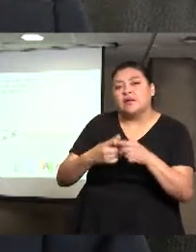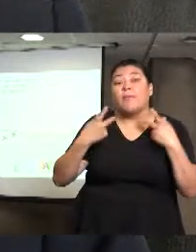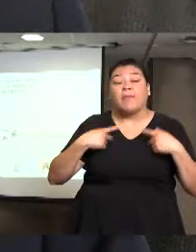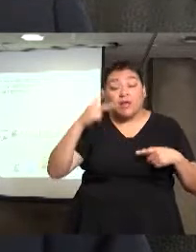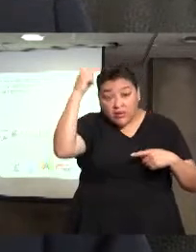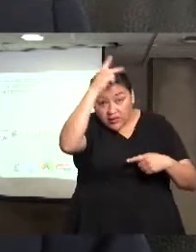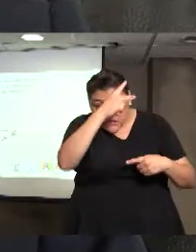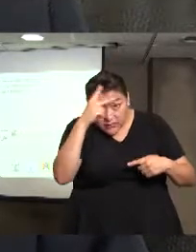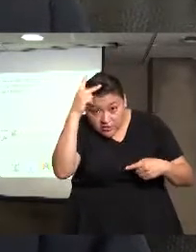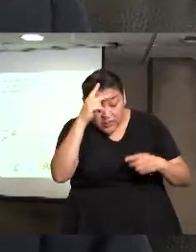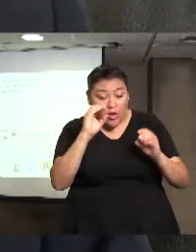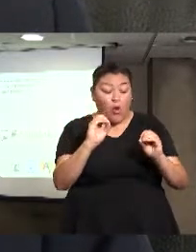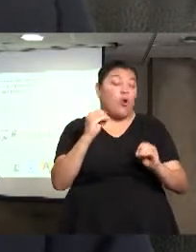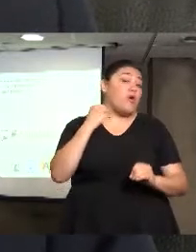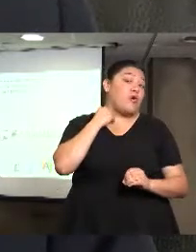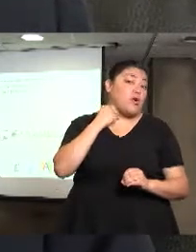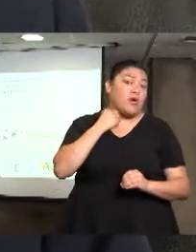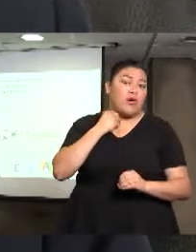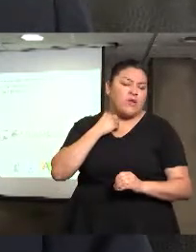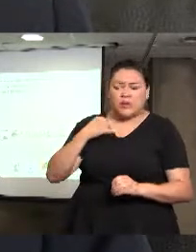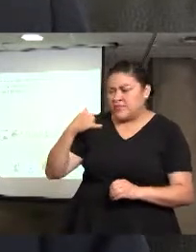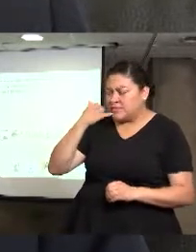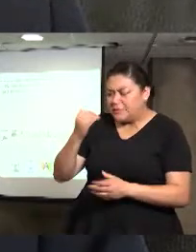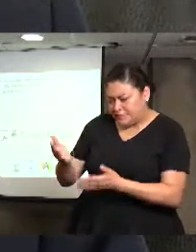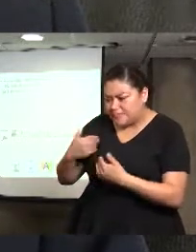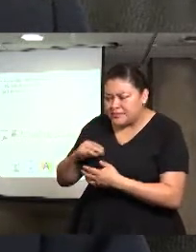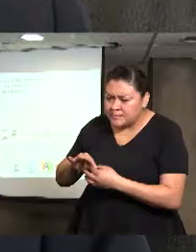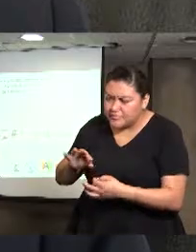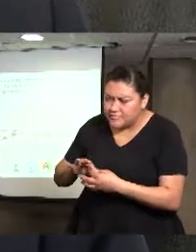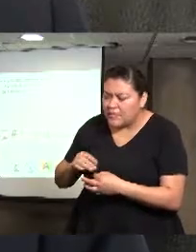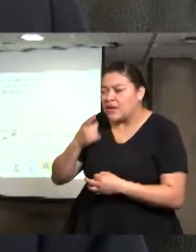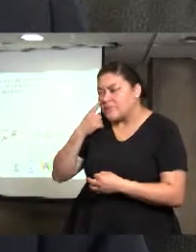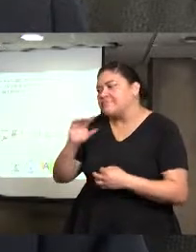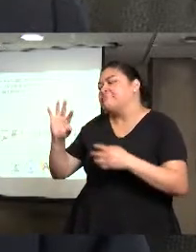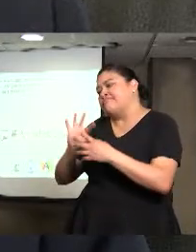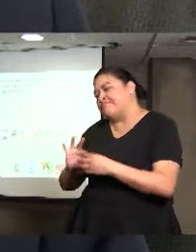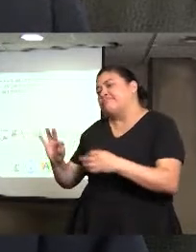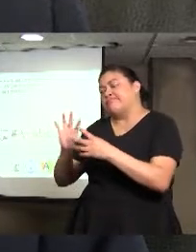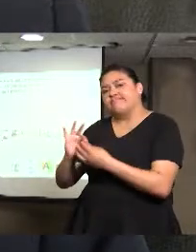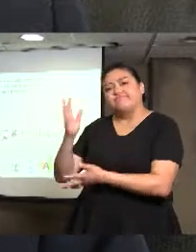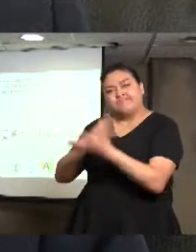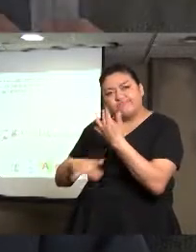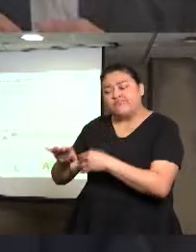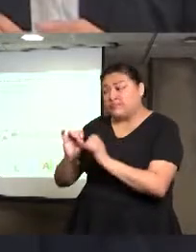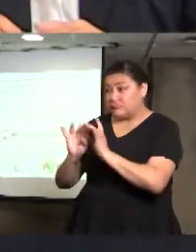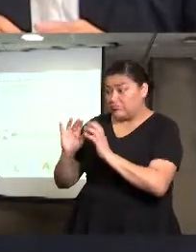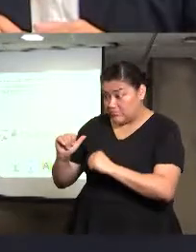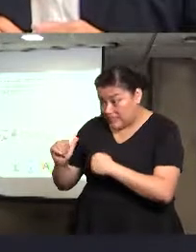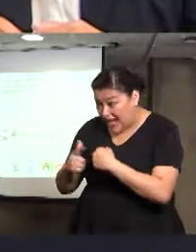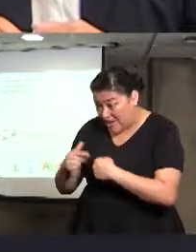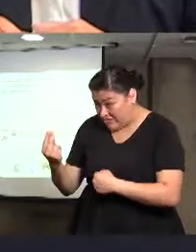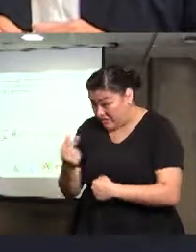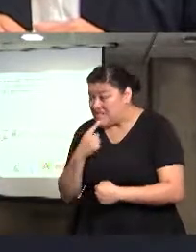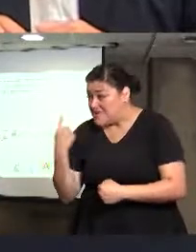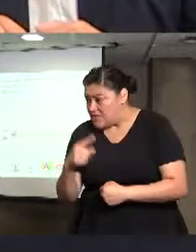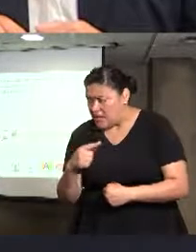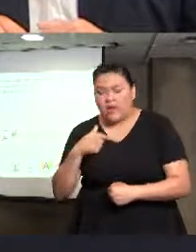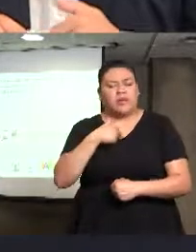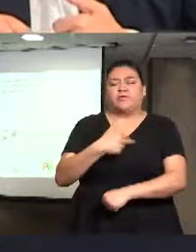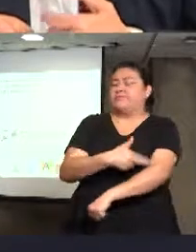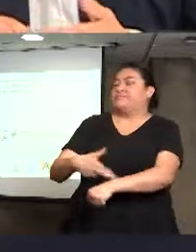atenderle, y asesorarle, y en caso de ser necesario, brindarle las herramientas necesarias, para generar la denuncia, o